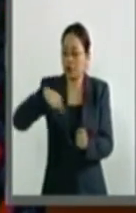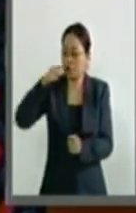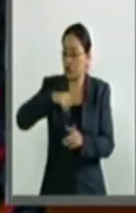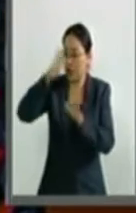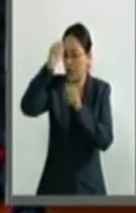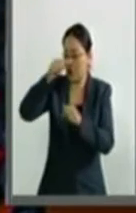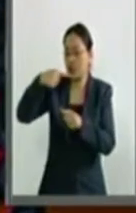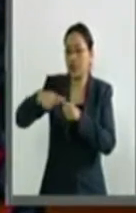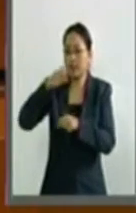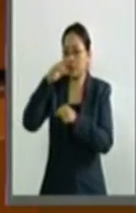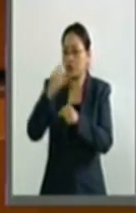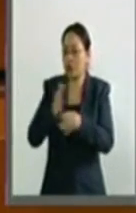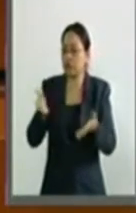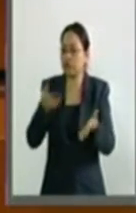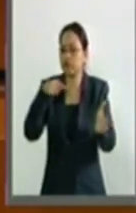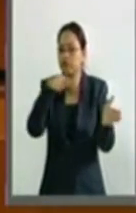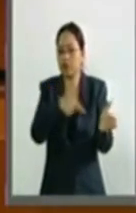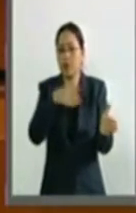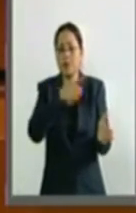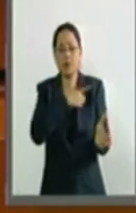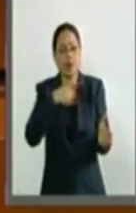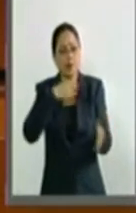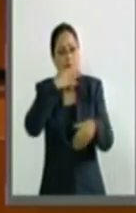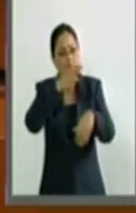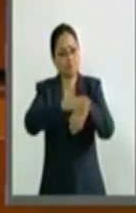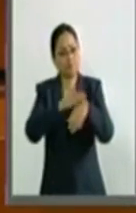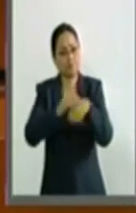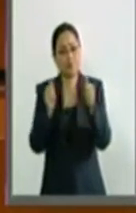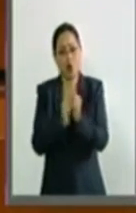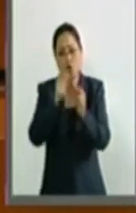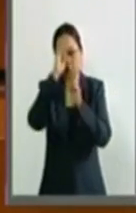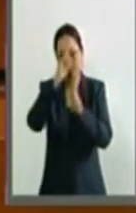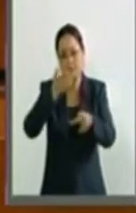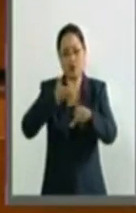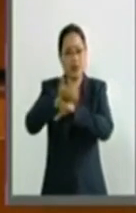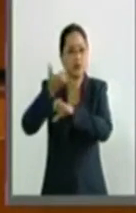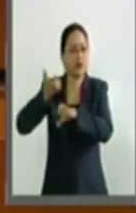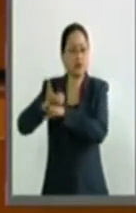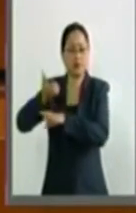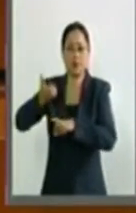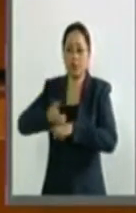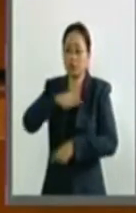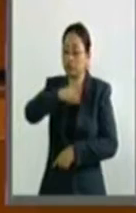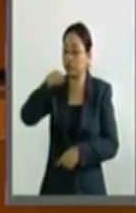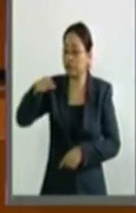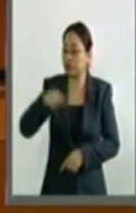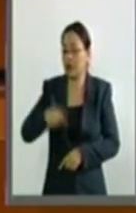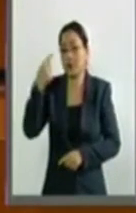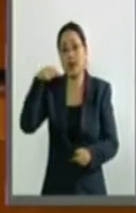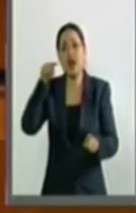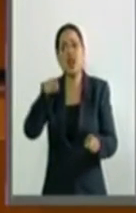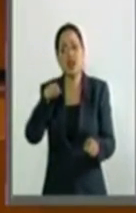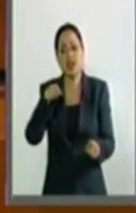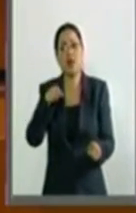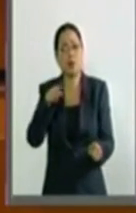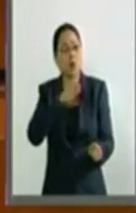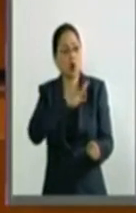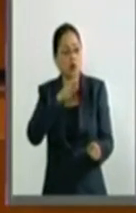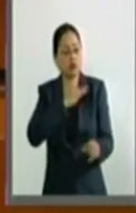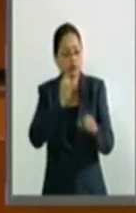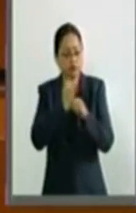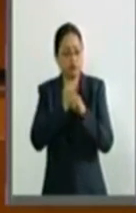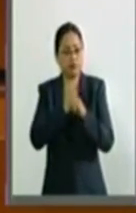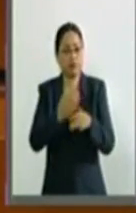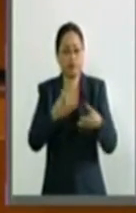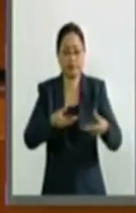con las promoventes para que se exhorte respetuosamente a las entidades federativas a fin de que rindan un informe